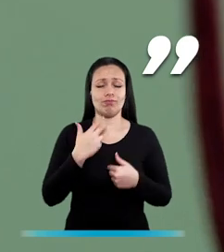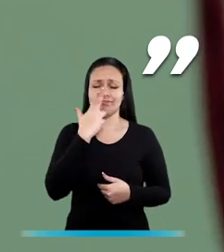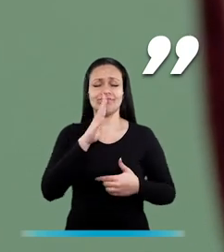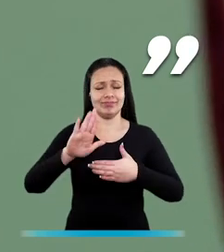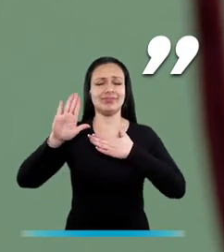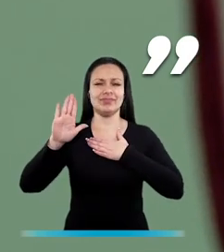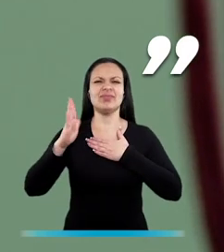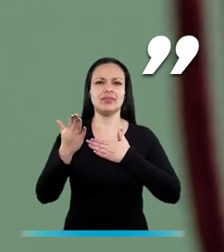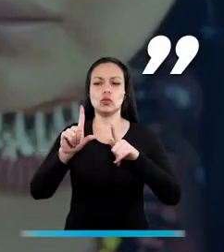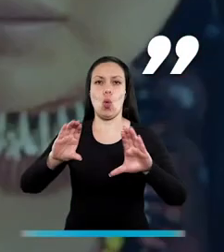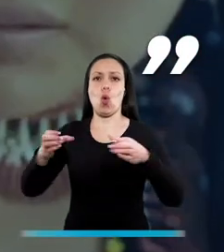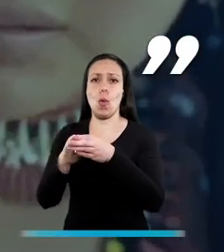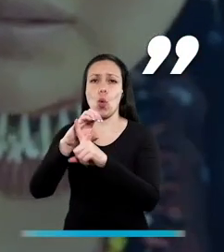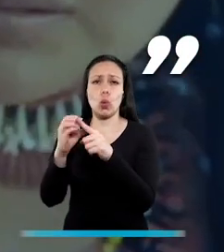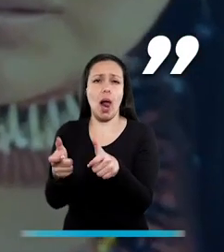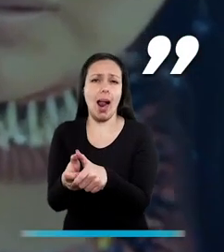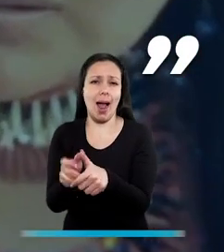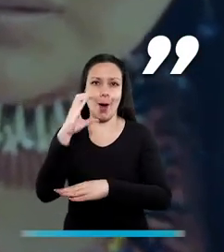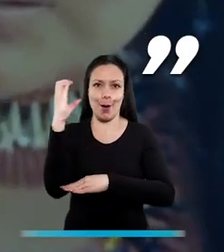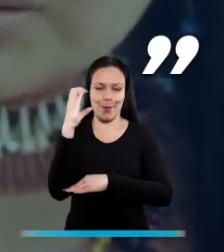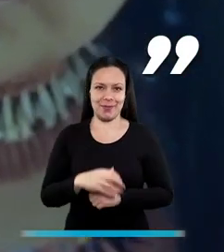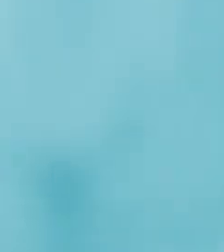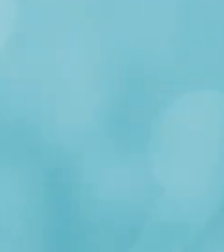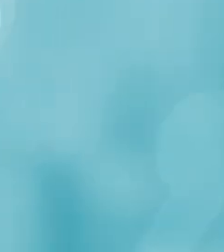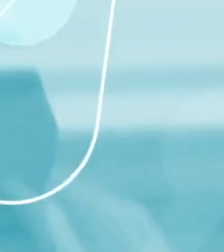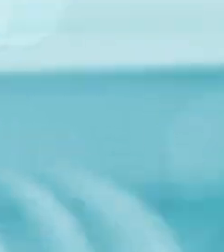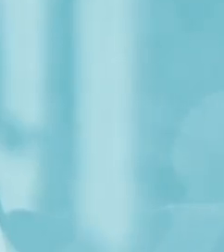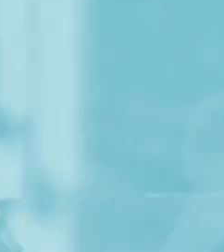Yo tengo un doble compromiso con las poblaciones étnicas de Colombia.